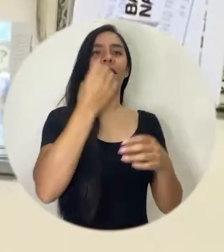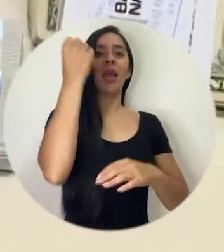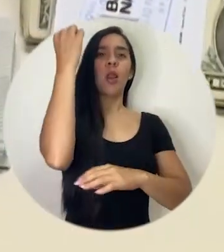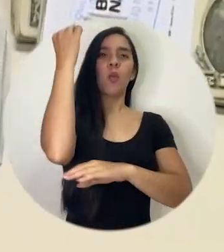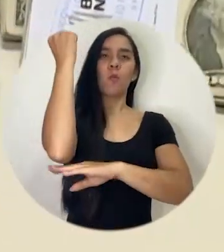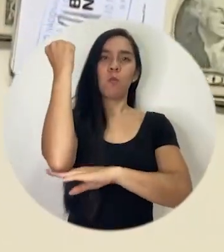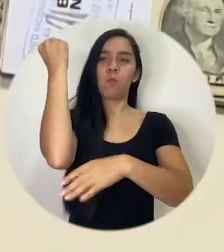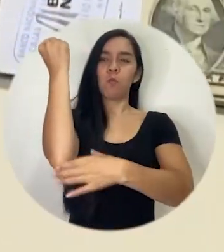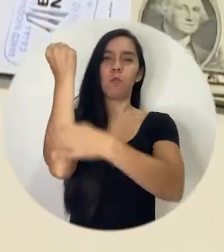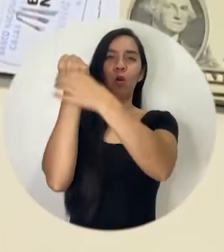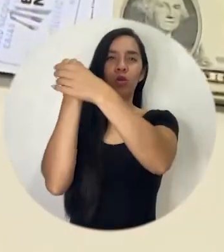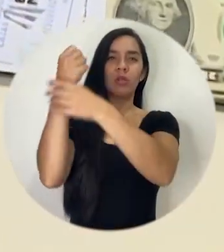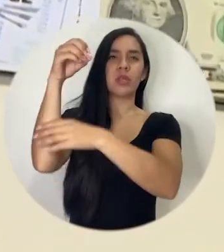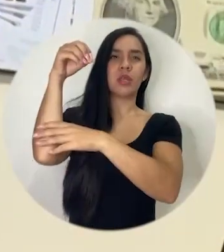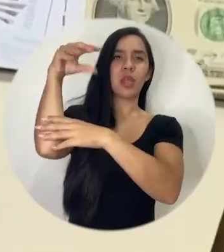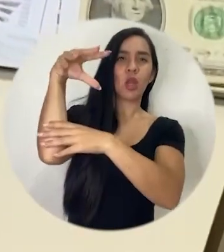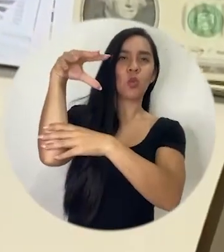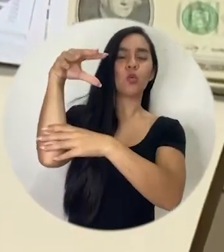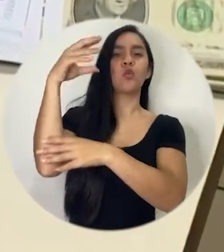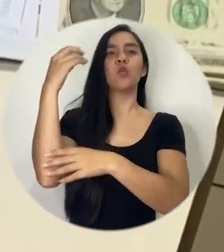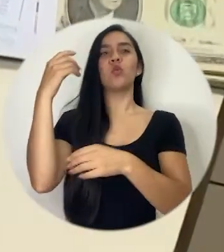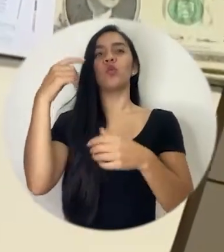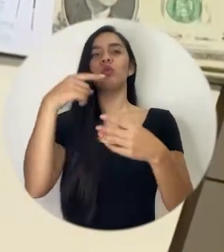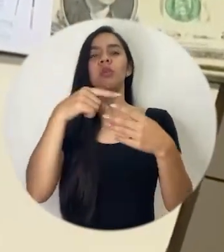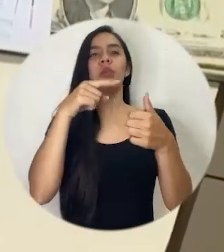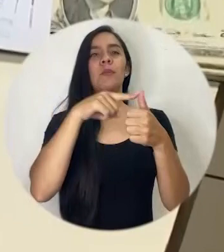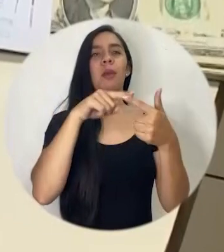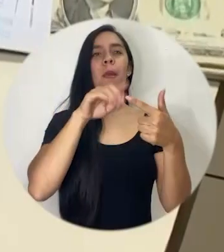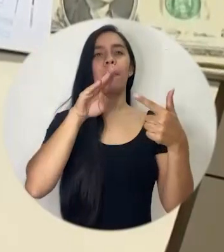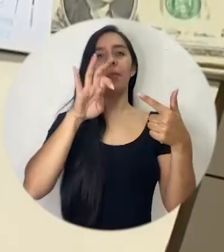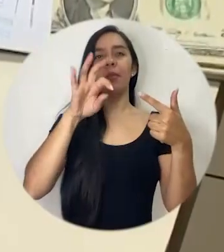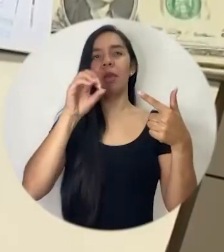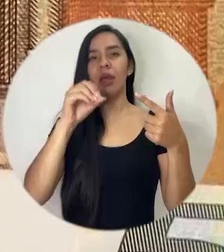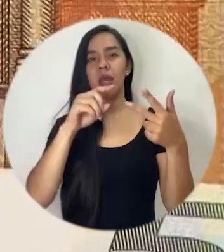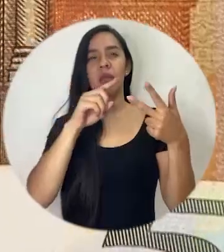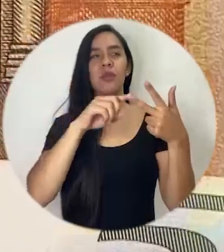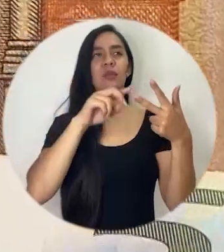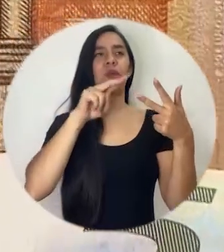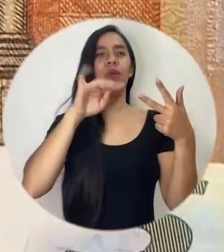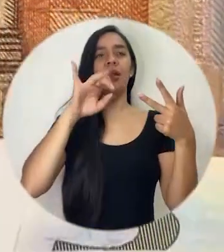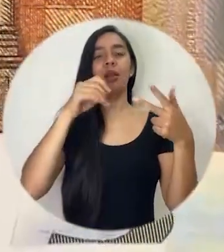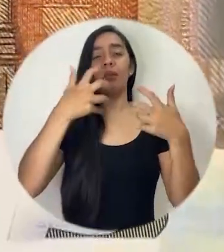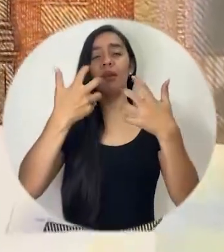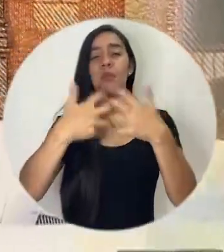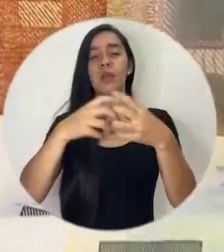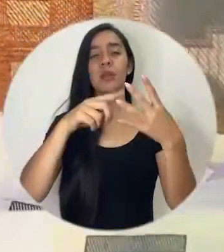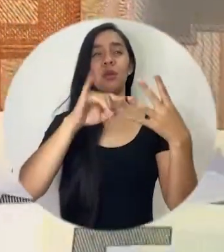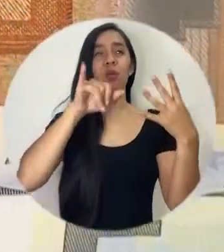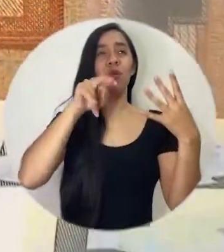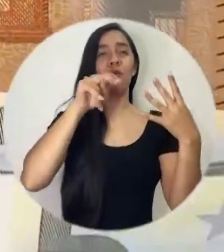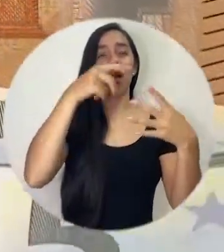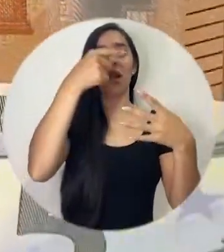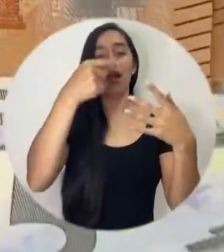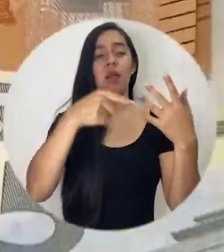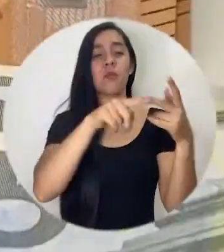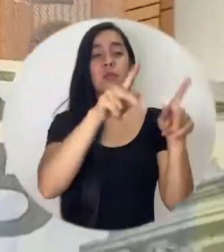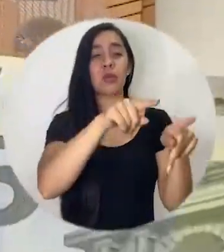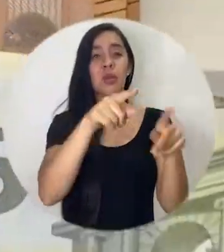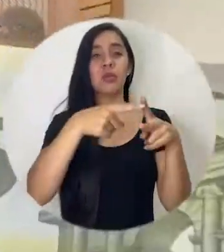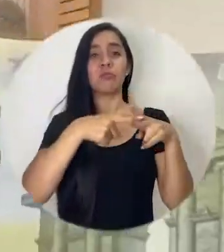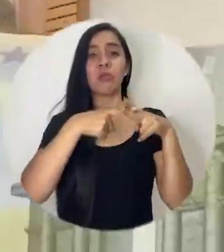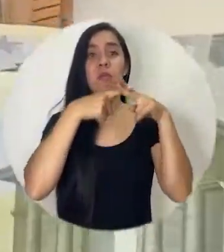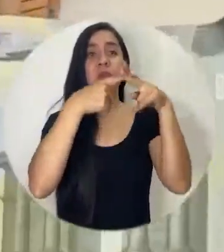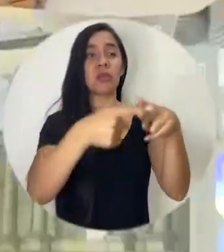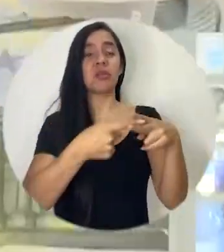de Beto Benito Juan Pedro que prestan en la calle y que muchas veces